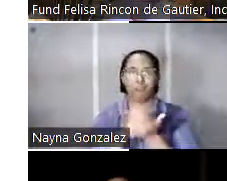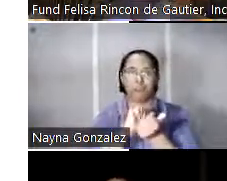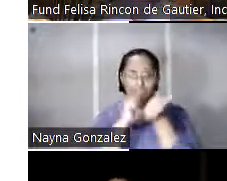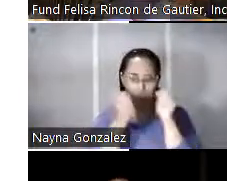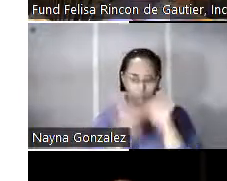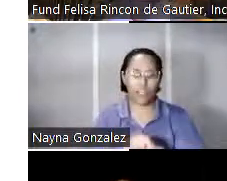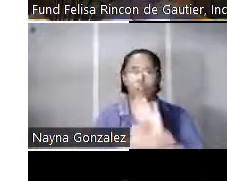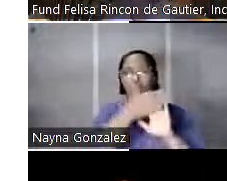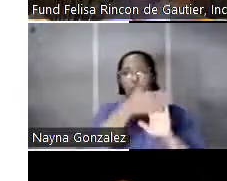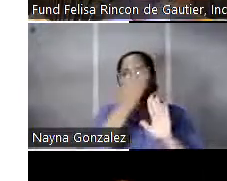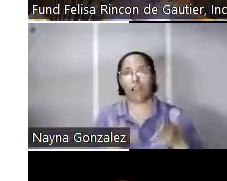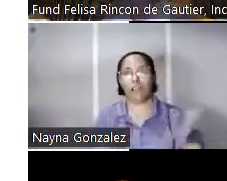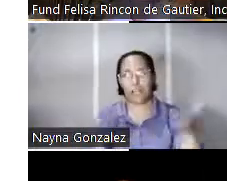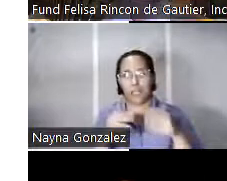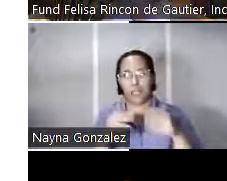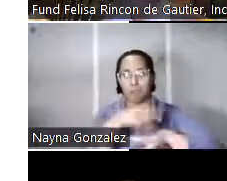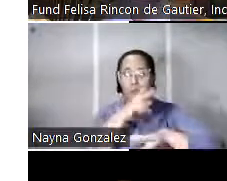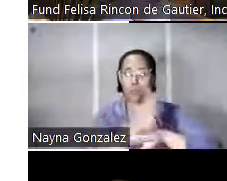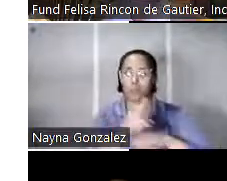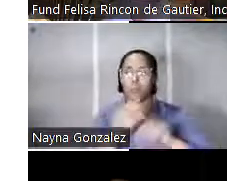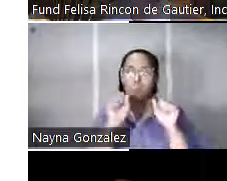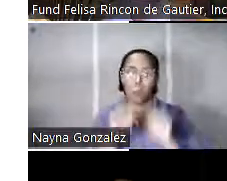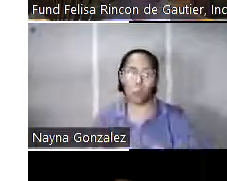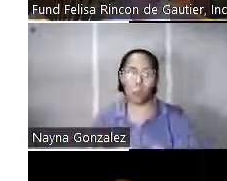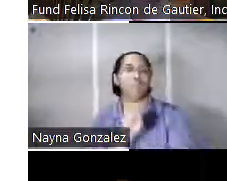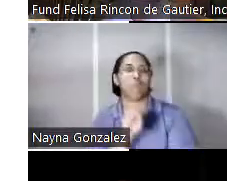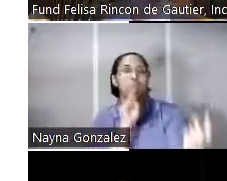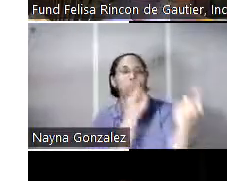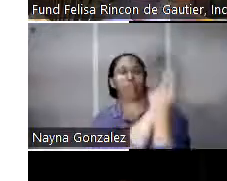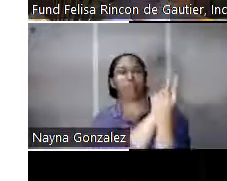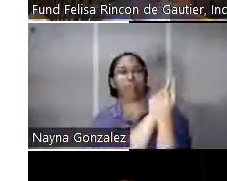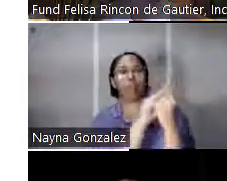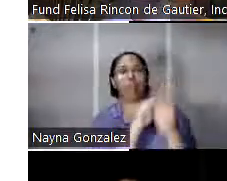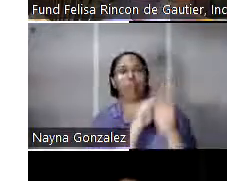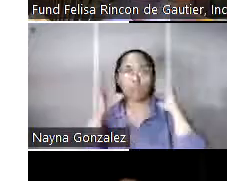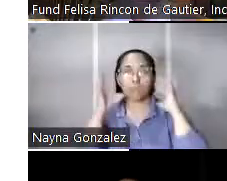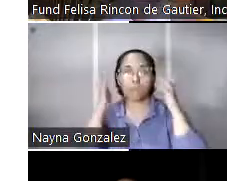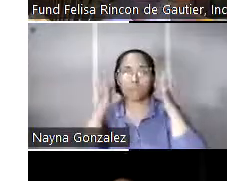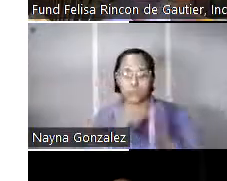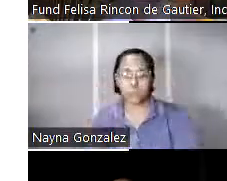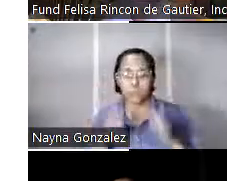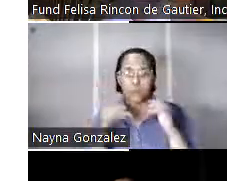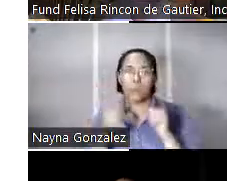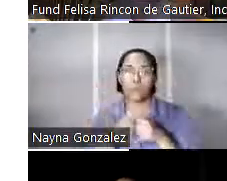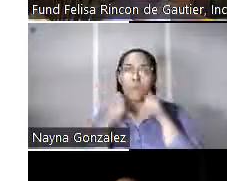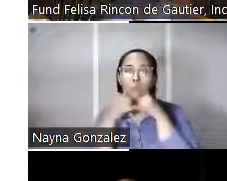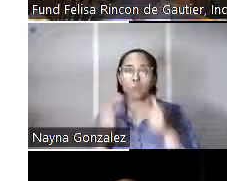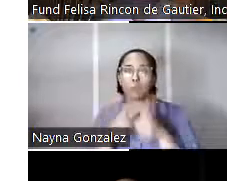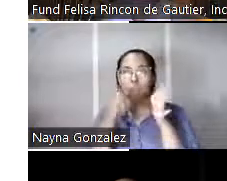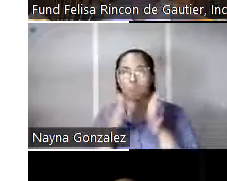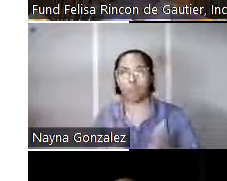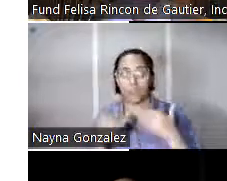el tema es que pude conocer a un radiodifusor cubano que tenía esa